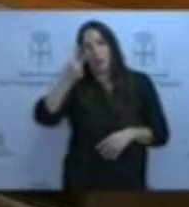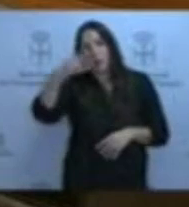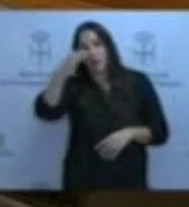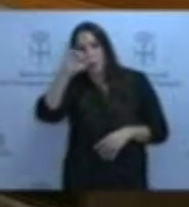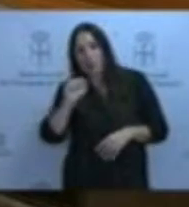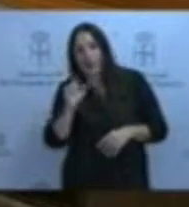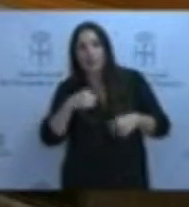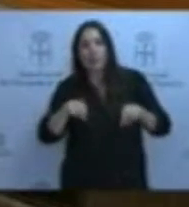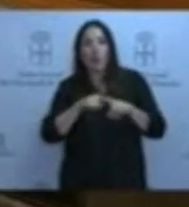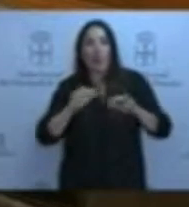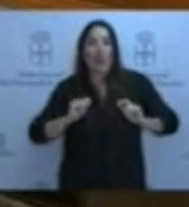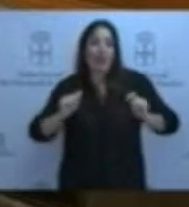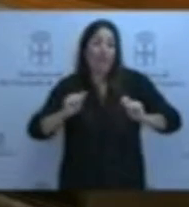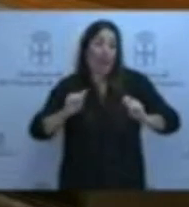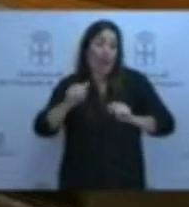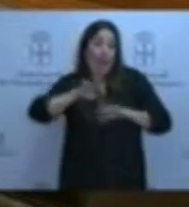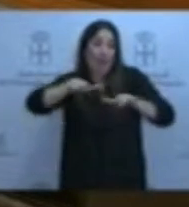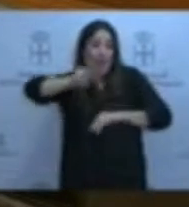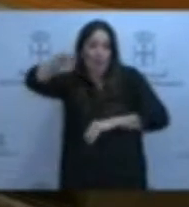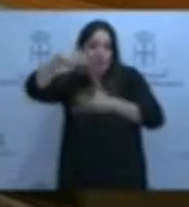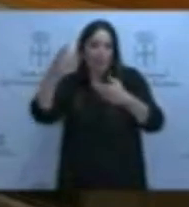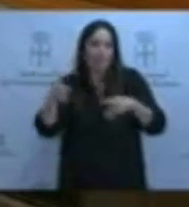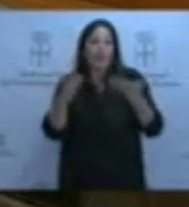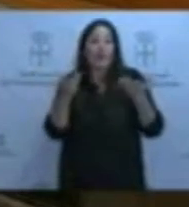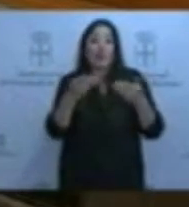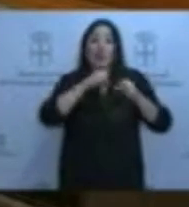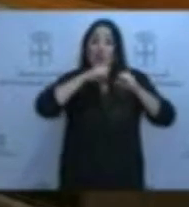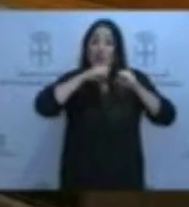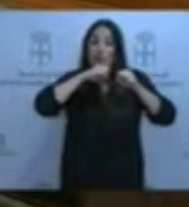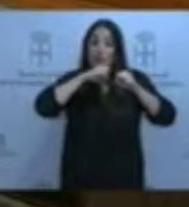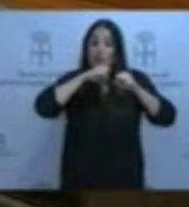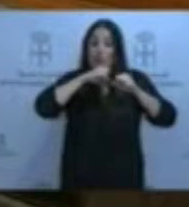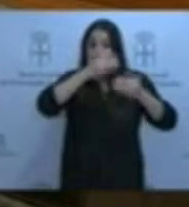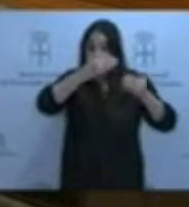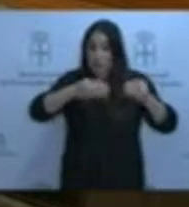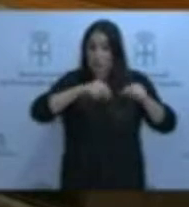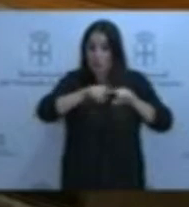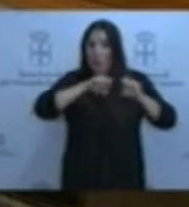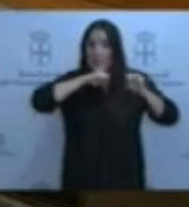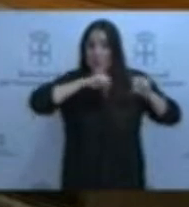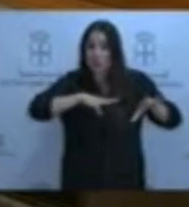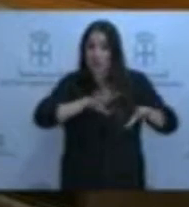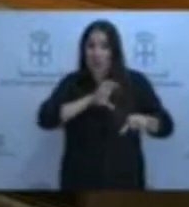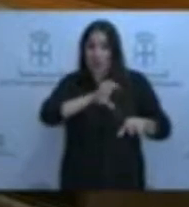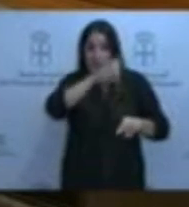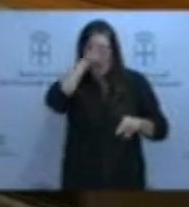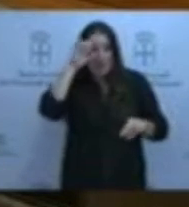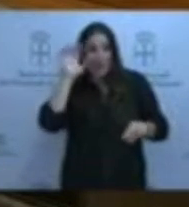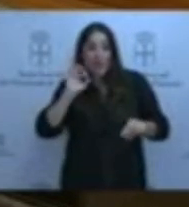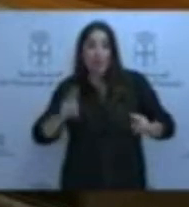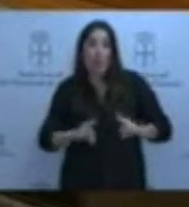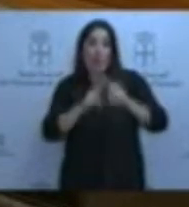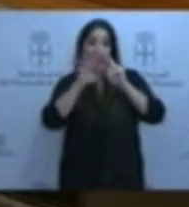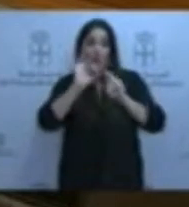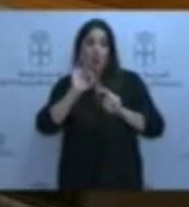en Palomares, mientras museos como el de Historia Natural de Madrid y de París o el Smithsonian de Washington